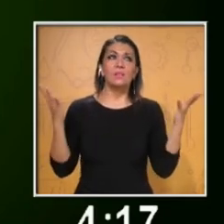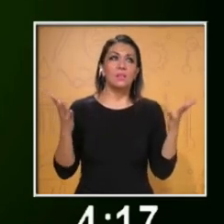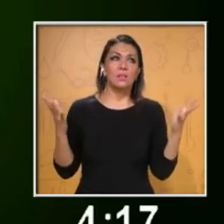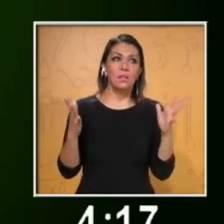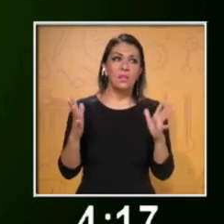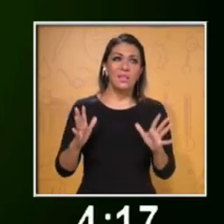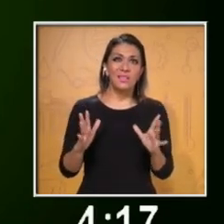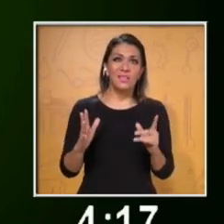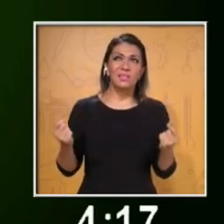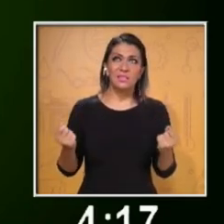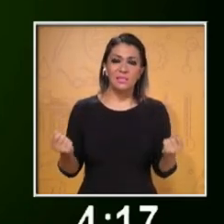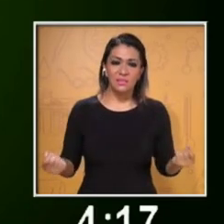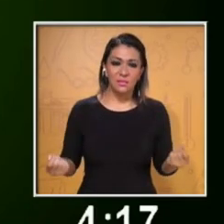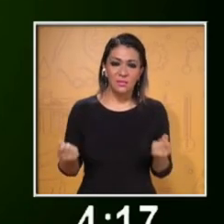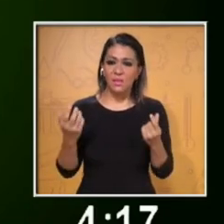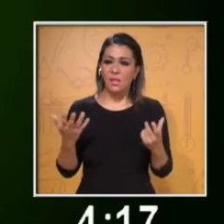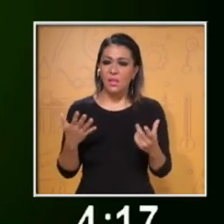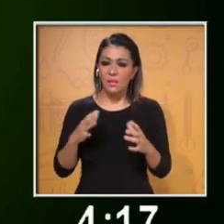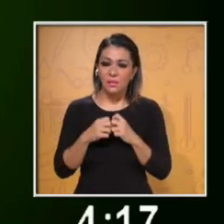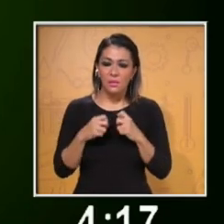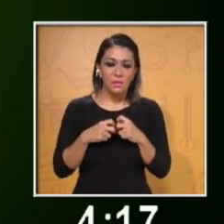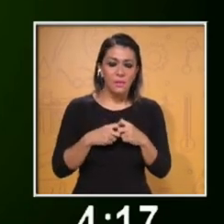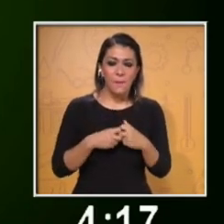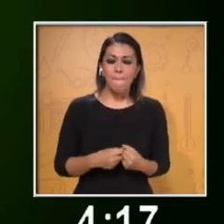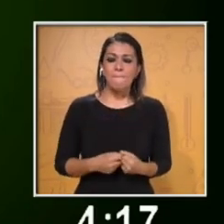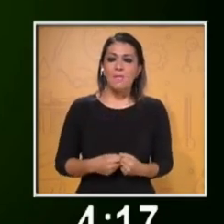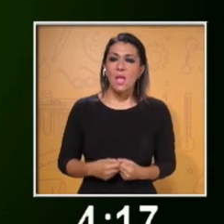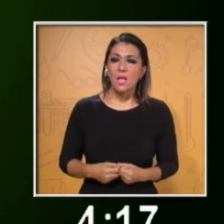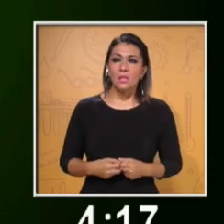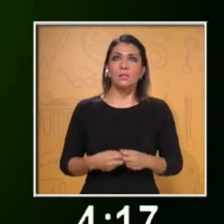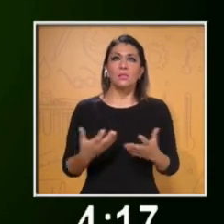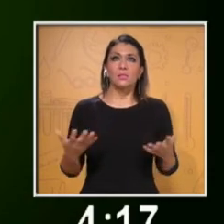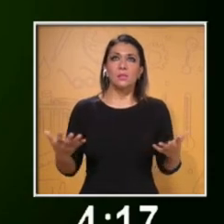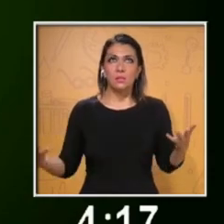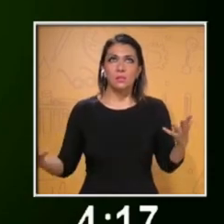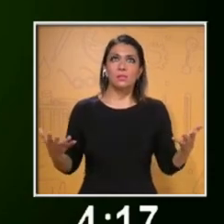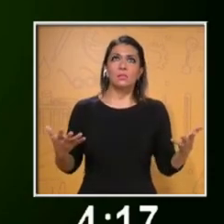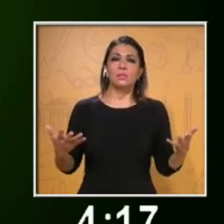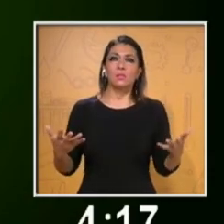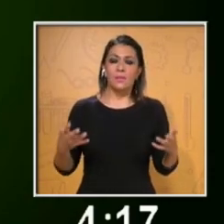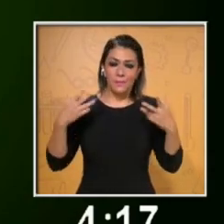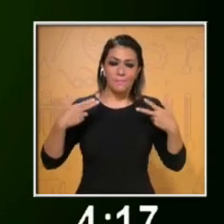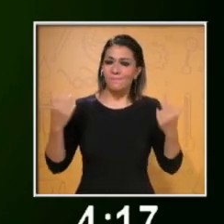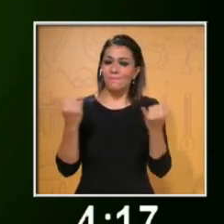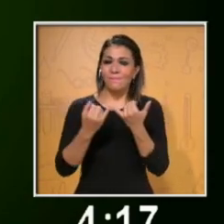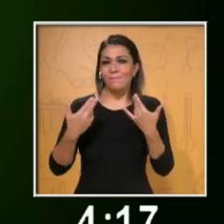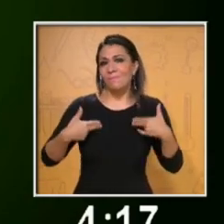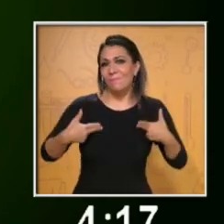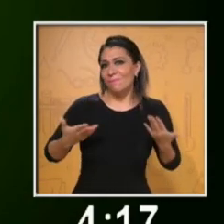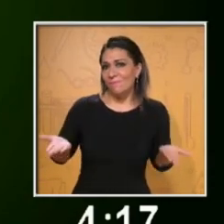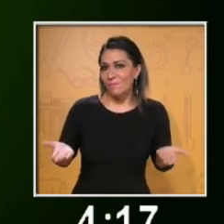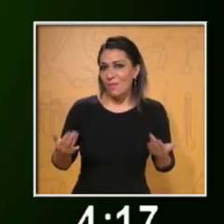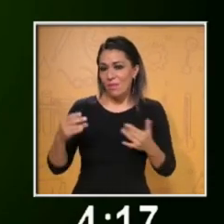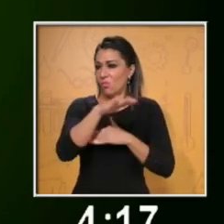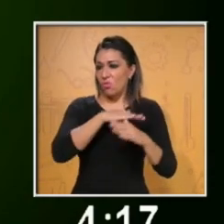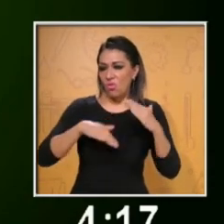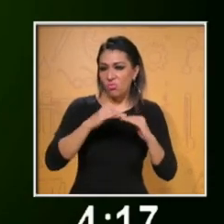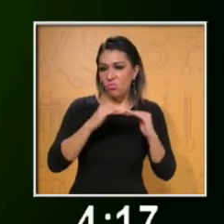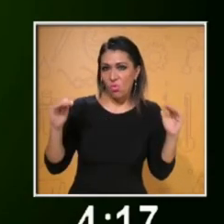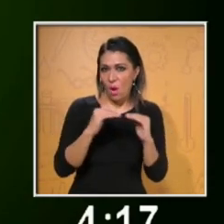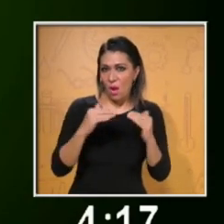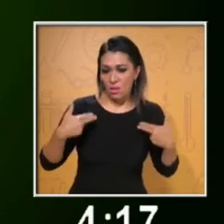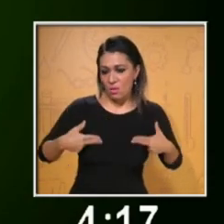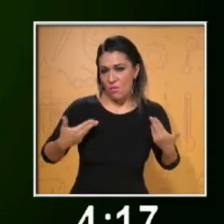así los derechos son, este, como el uniforme. El uniforme es algo que nos hace iguales a todos.